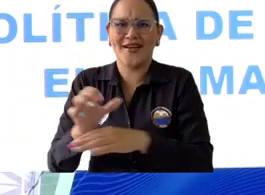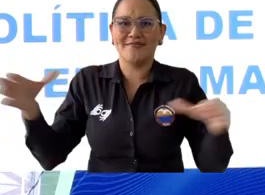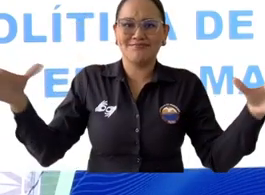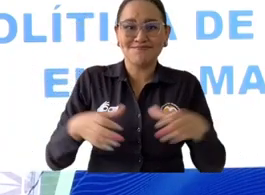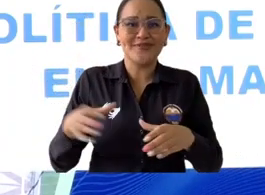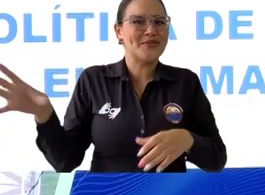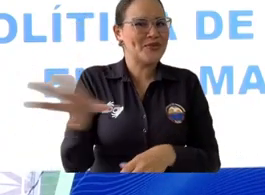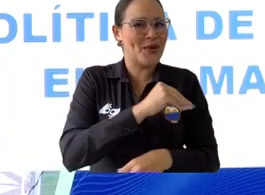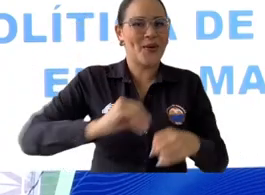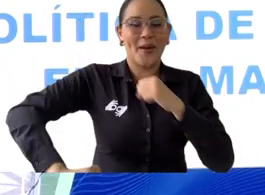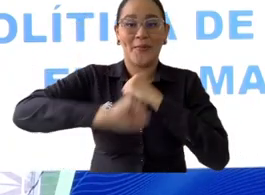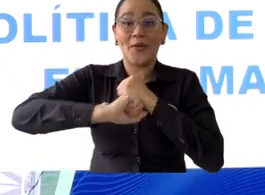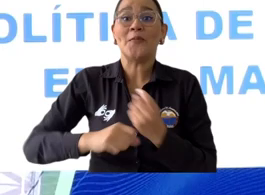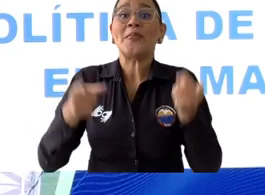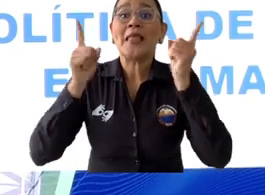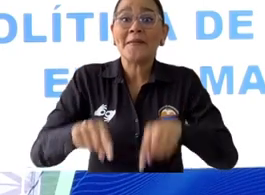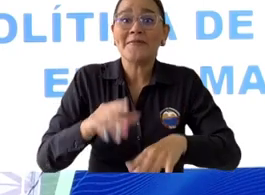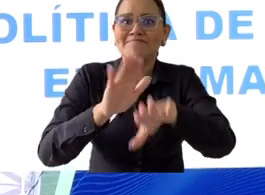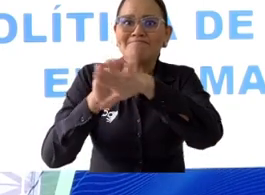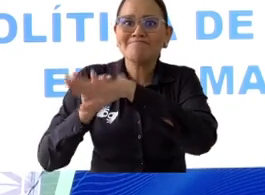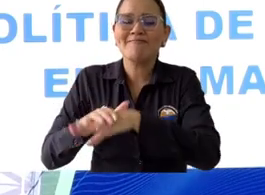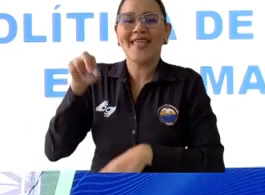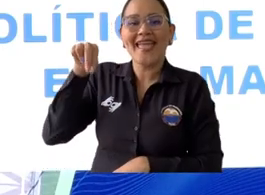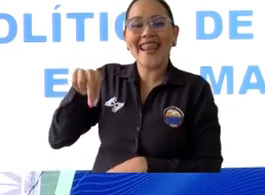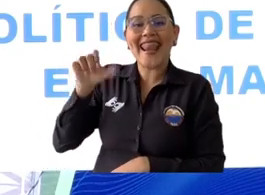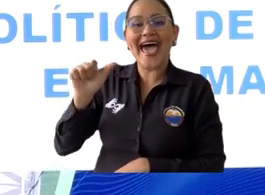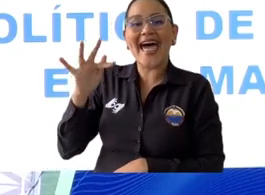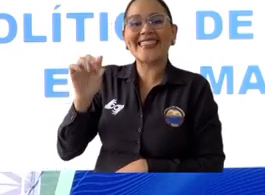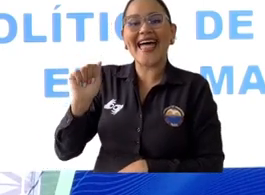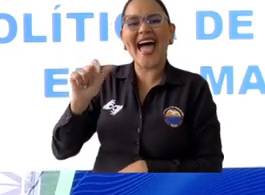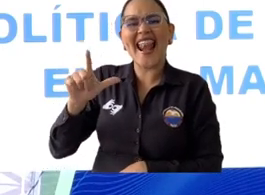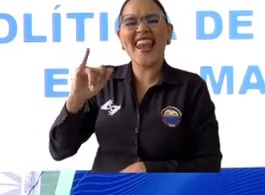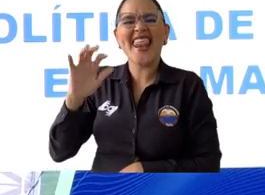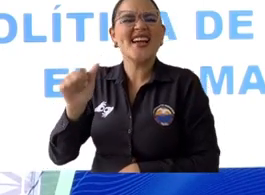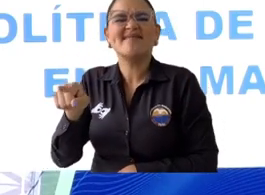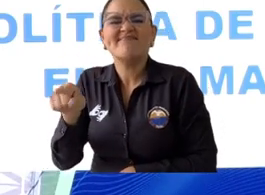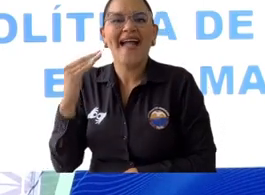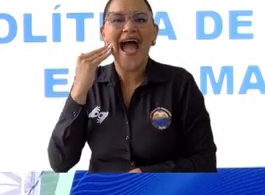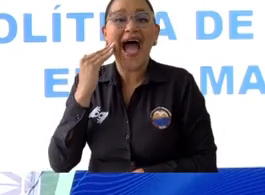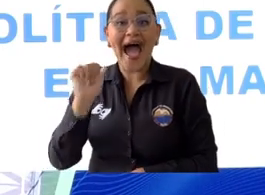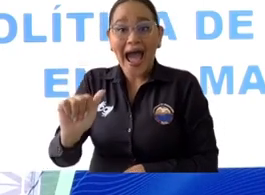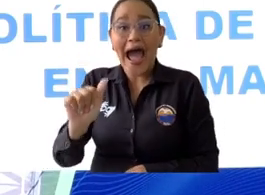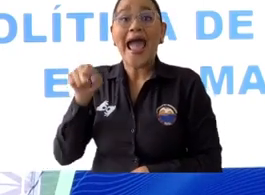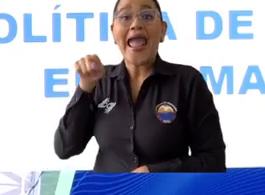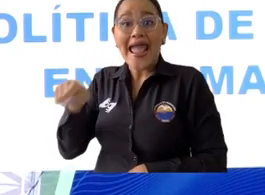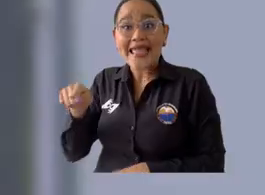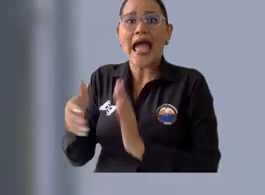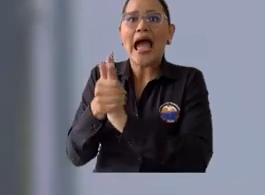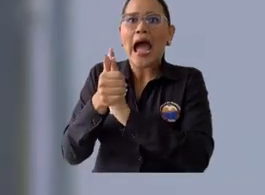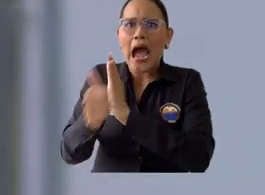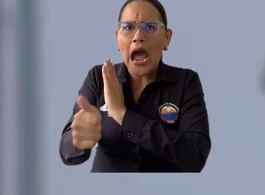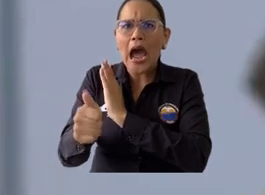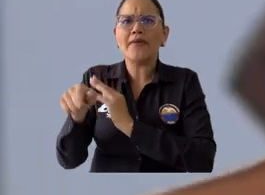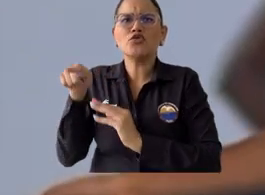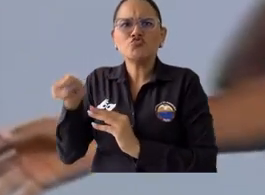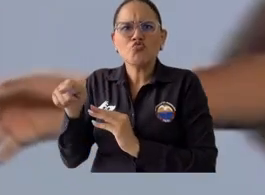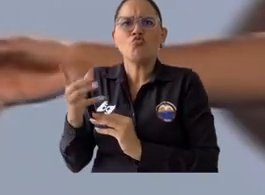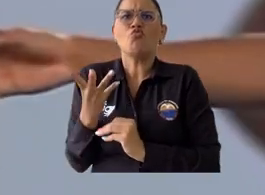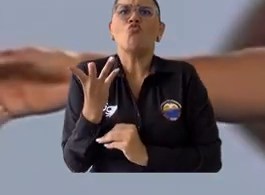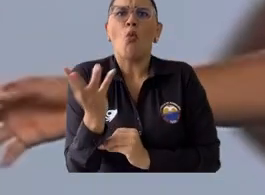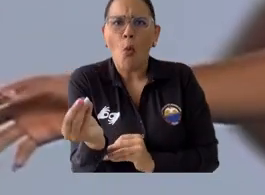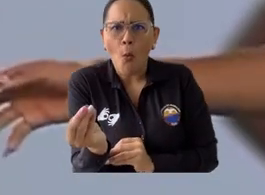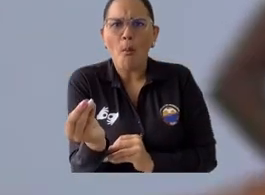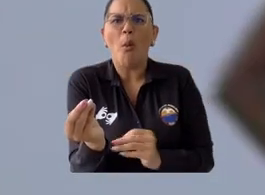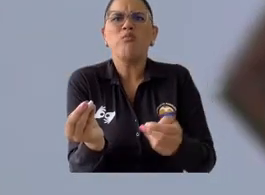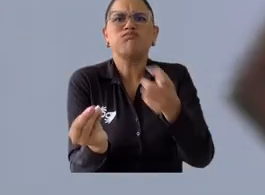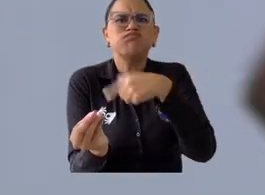talentosos que han sido reclutados académicamente por la universidad al ampliar el grupo para estudiantes deportistas. Recordemos